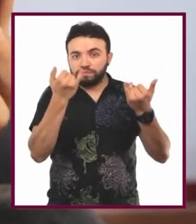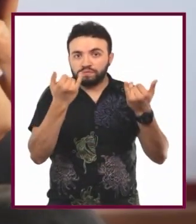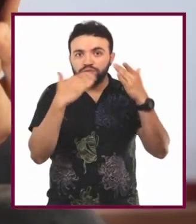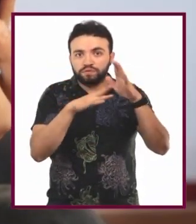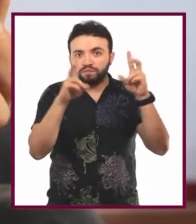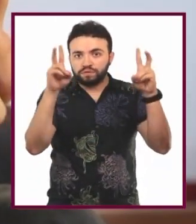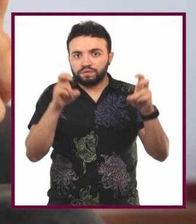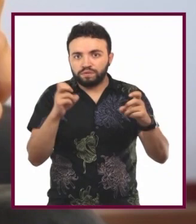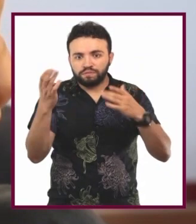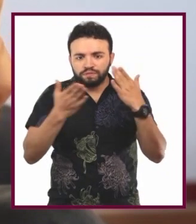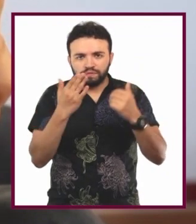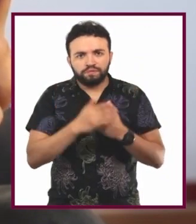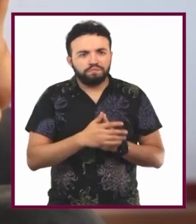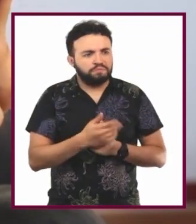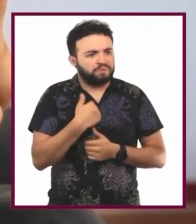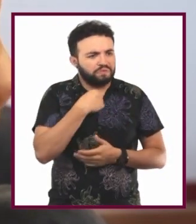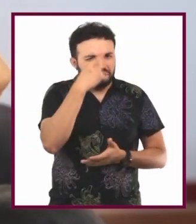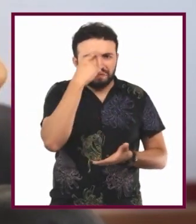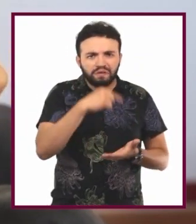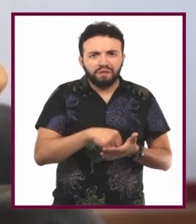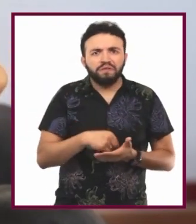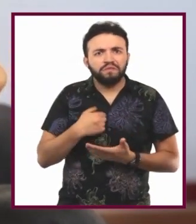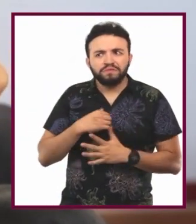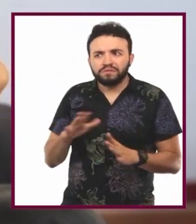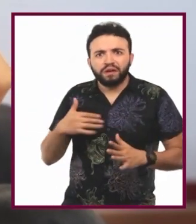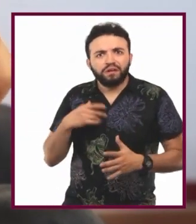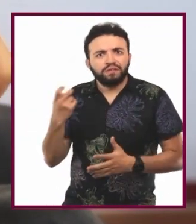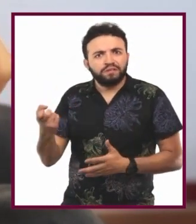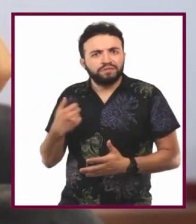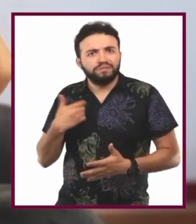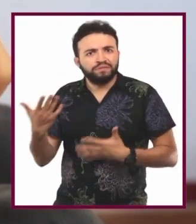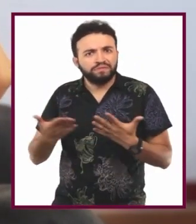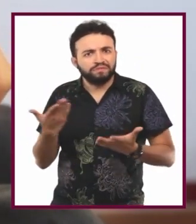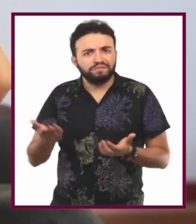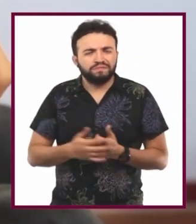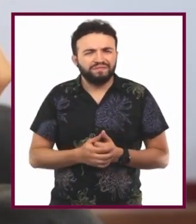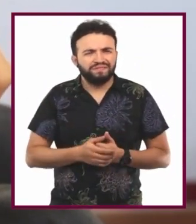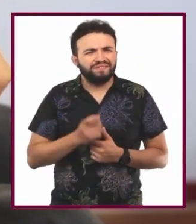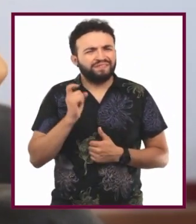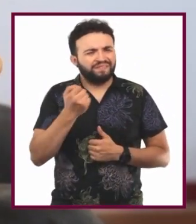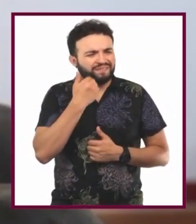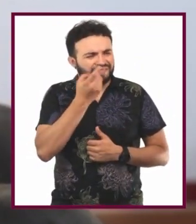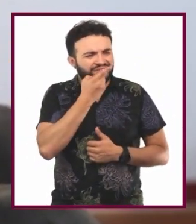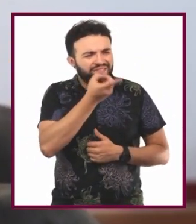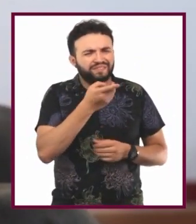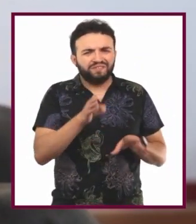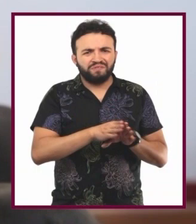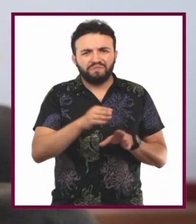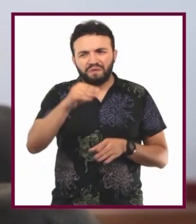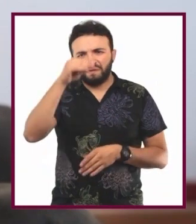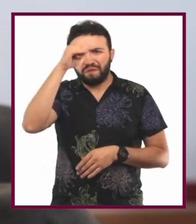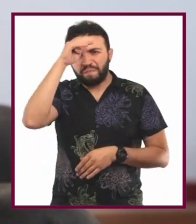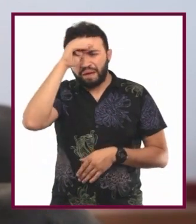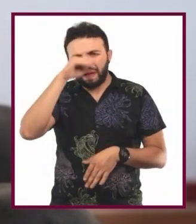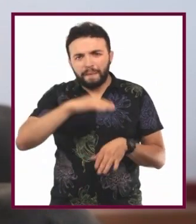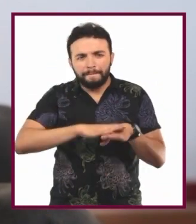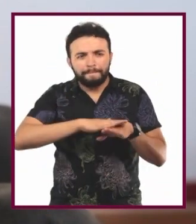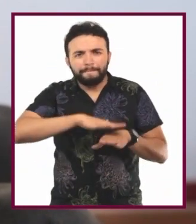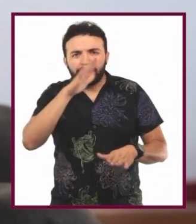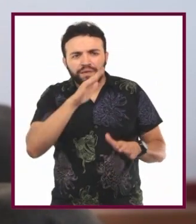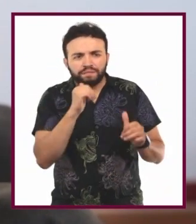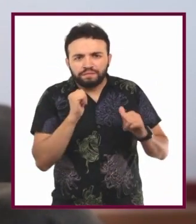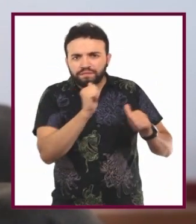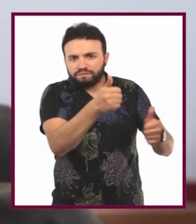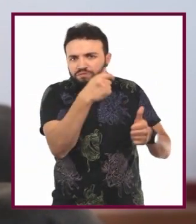Y yo pensé que había hecho todo eso. ¿A qué se habrá querido de referir con un pensamiento más autónomo?